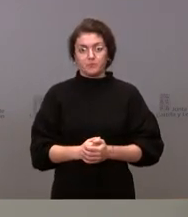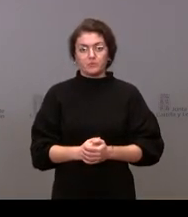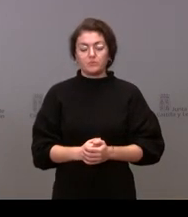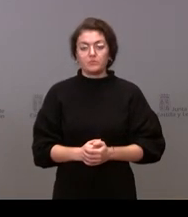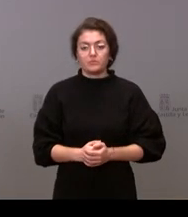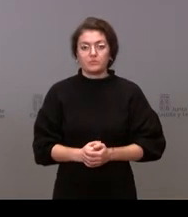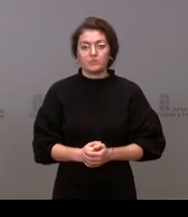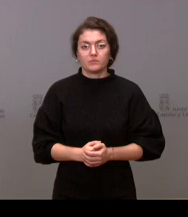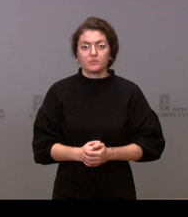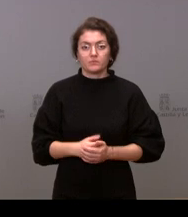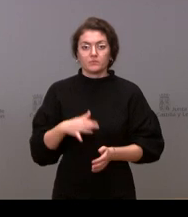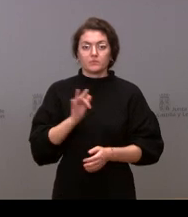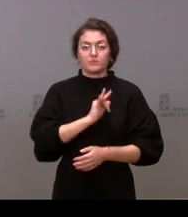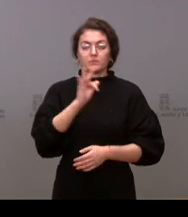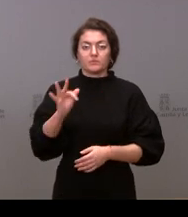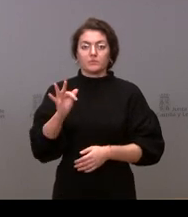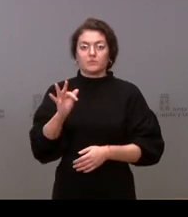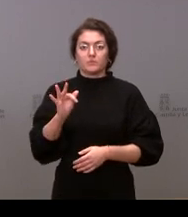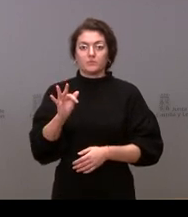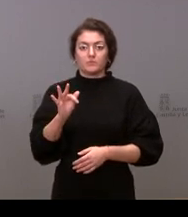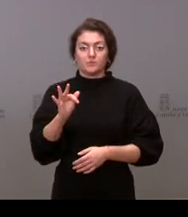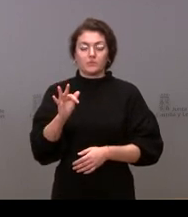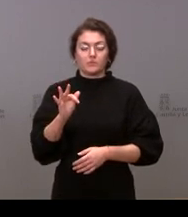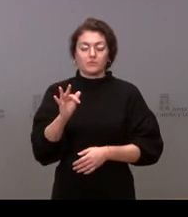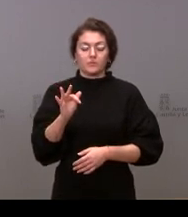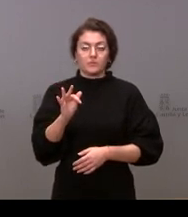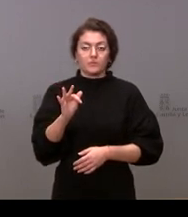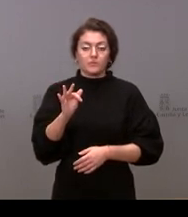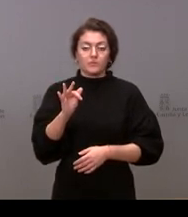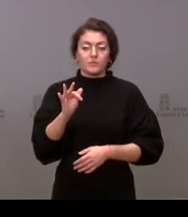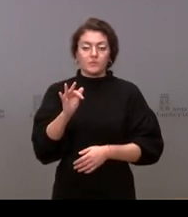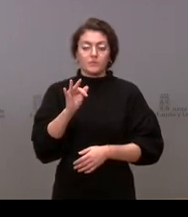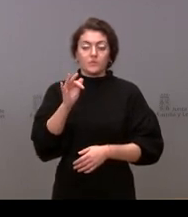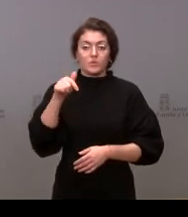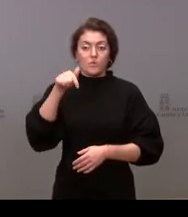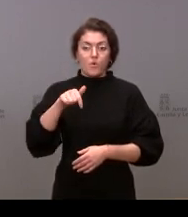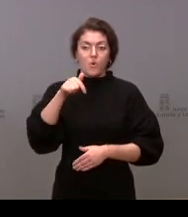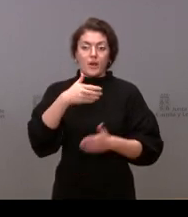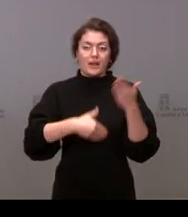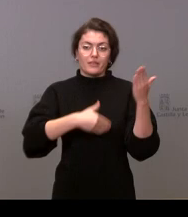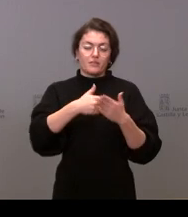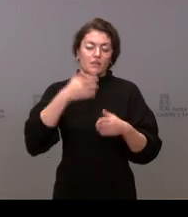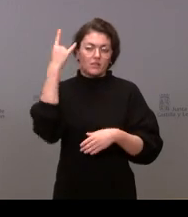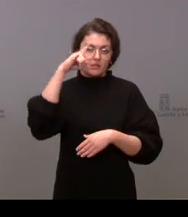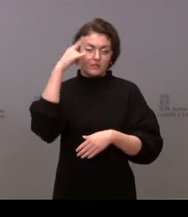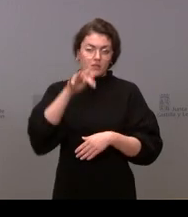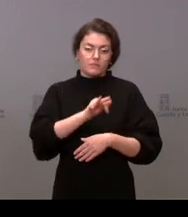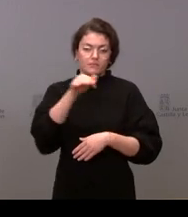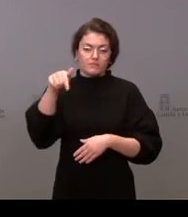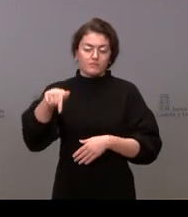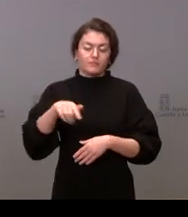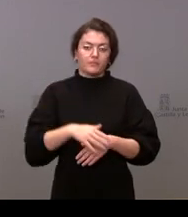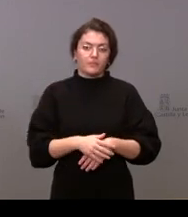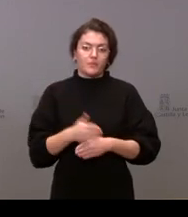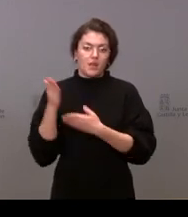Es el turno ya de Ángel Benito que hoy nos espera desde la Gaceta de Salamanca adelante cuando quieras